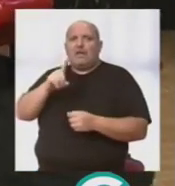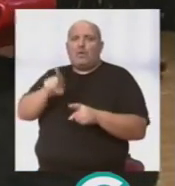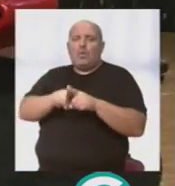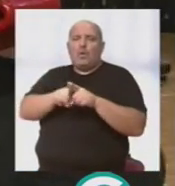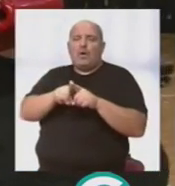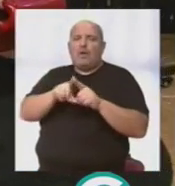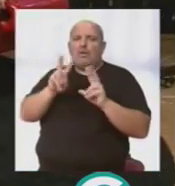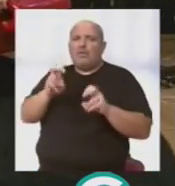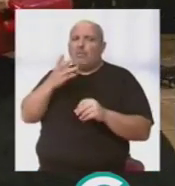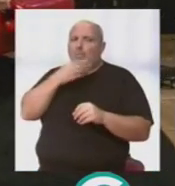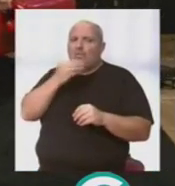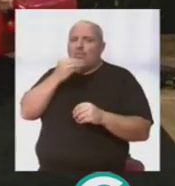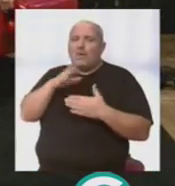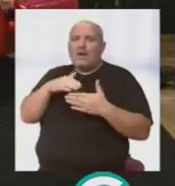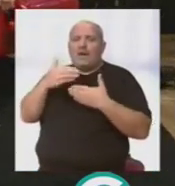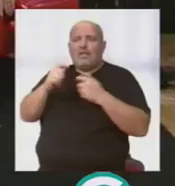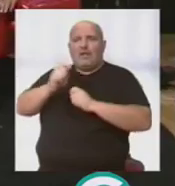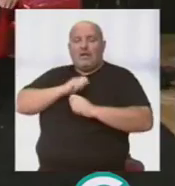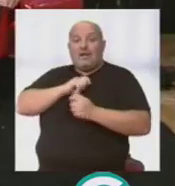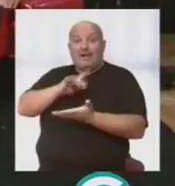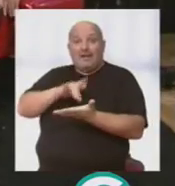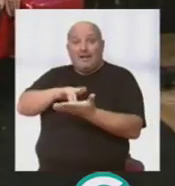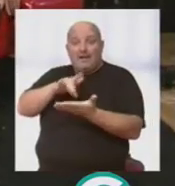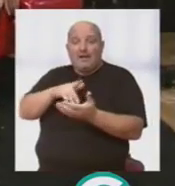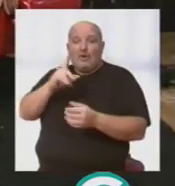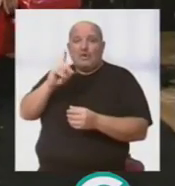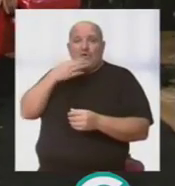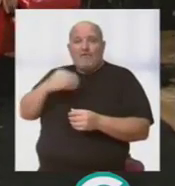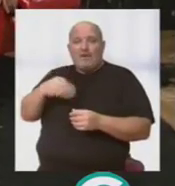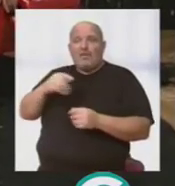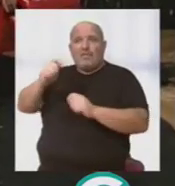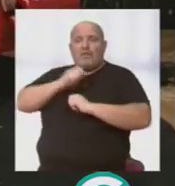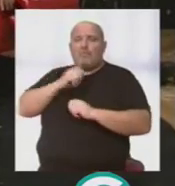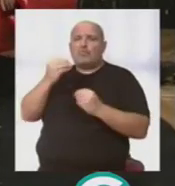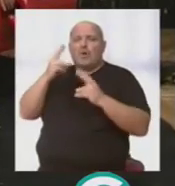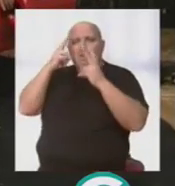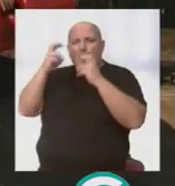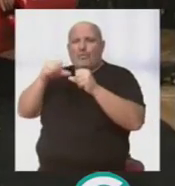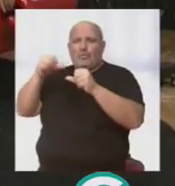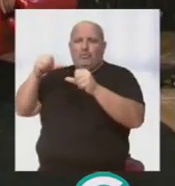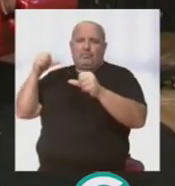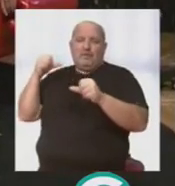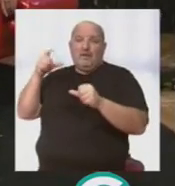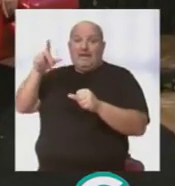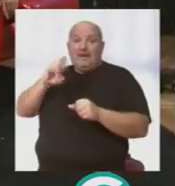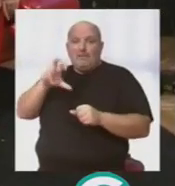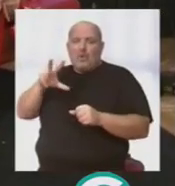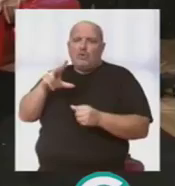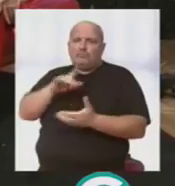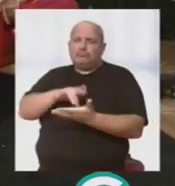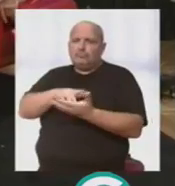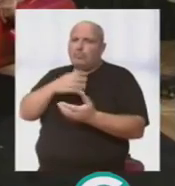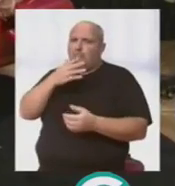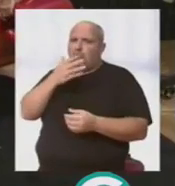creo que va a ser muy bonito porque nos va a traer, a los que ya no somos tan jóvenes, nos va a traer muchos recuerdos porque Luis Ripoli ha hecho cosas